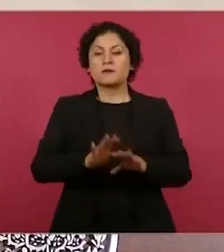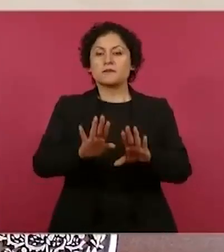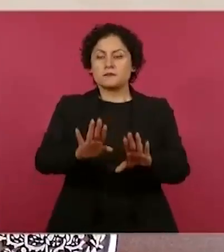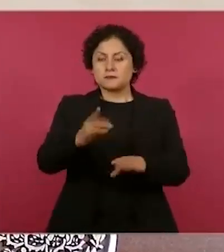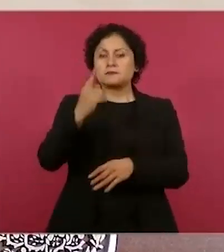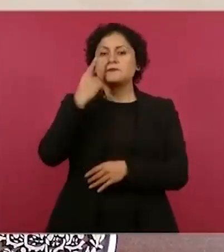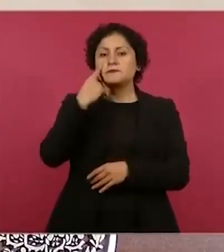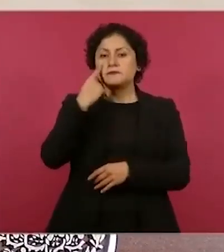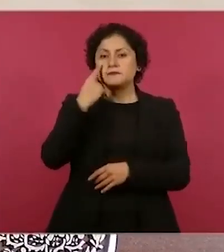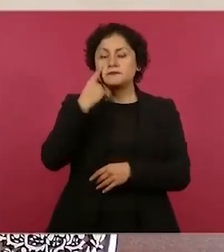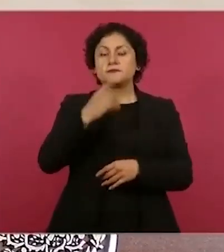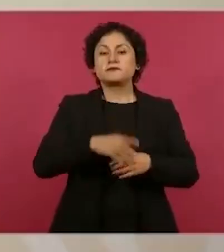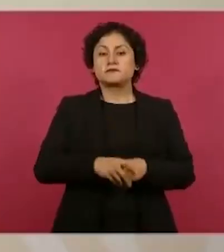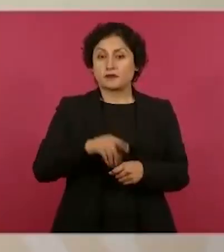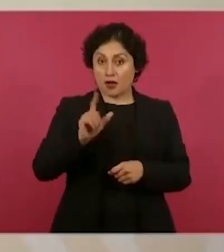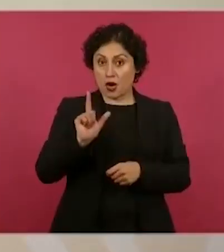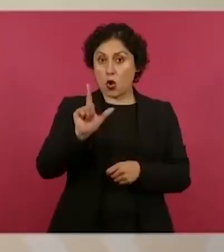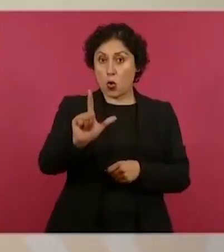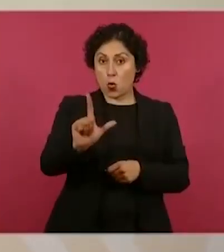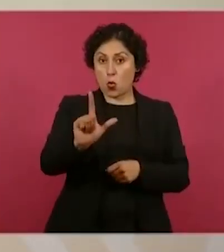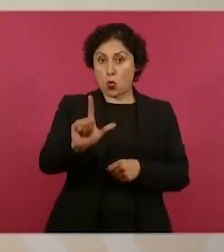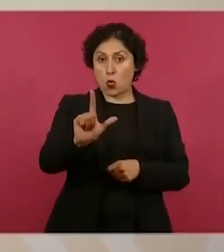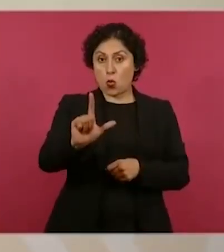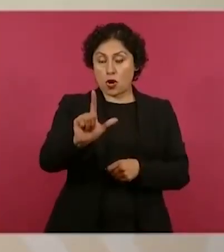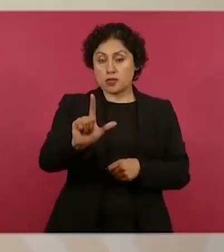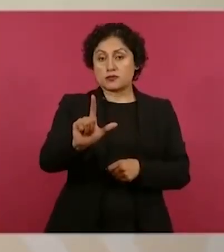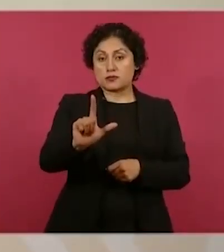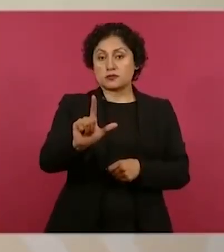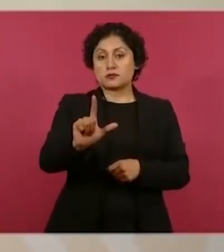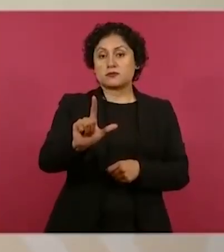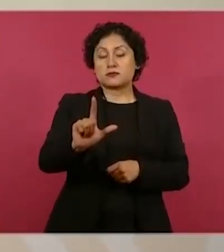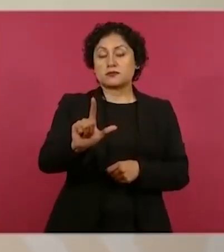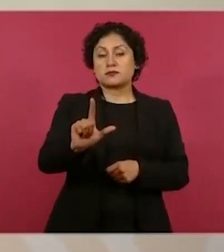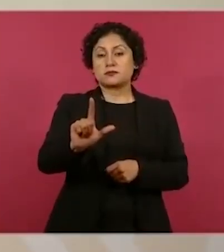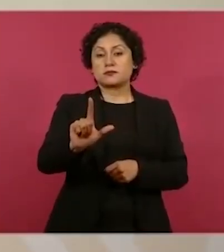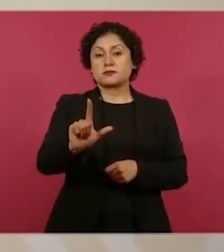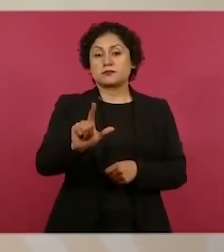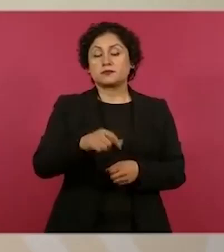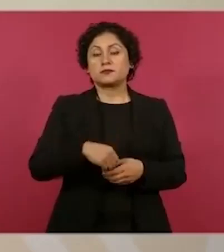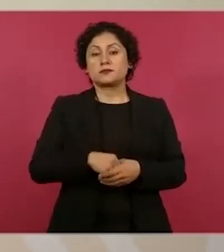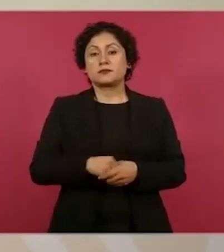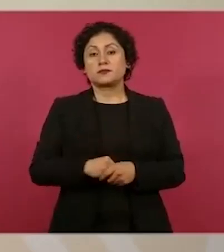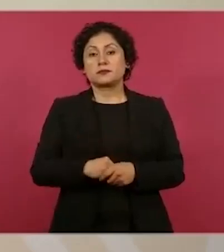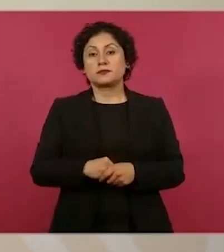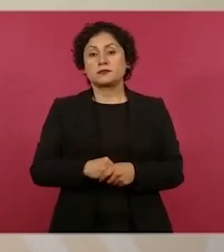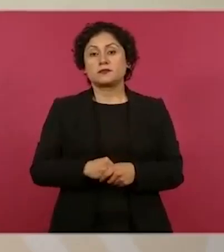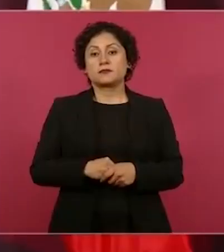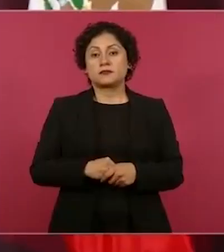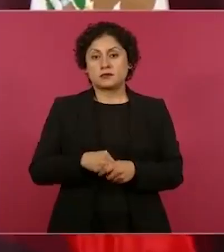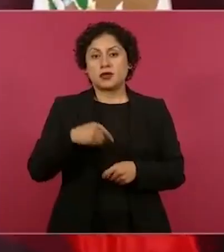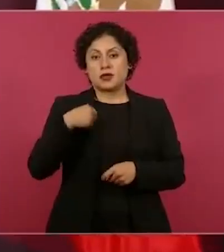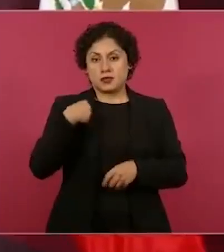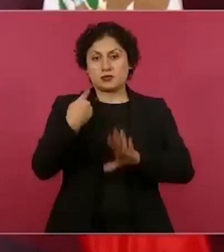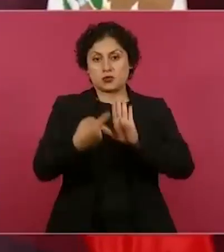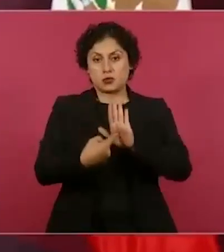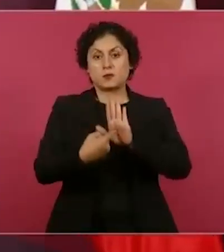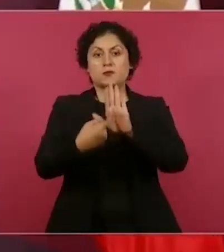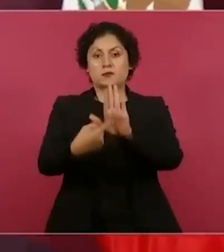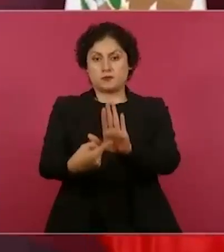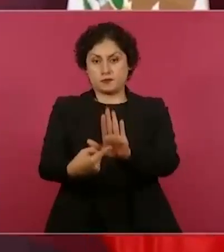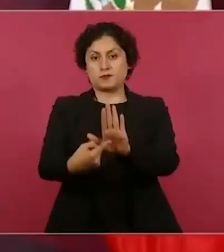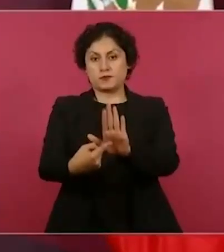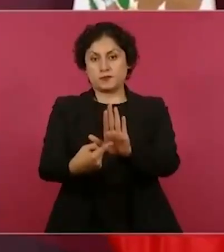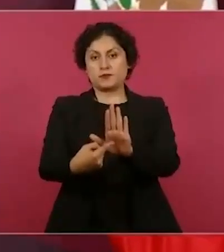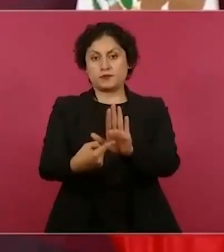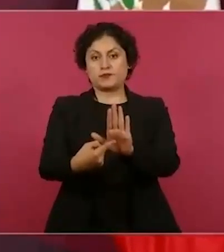ya voy a dar a conocer los